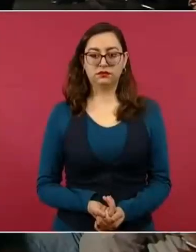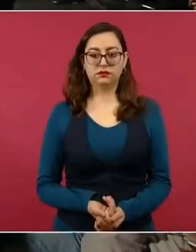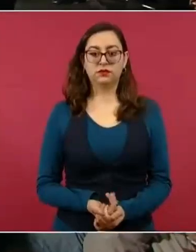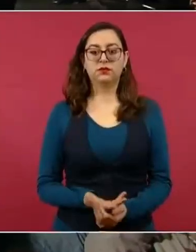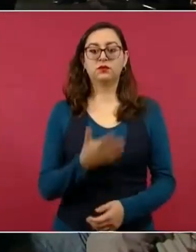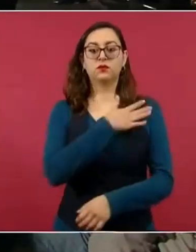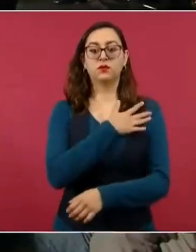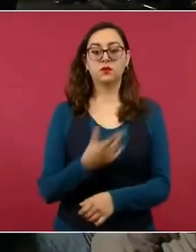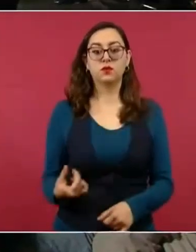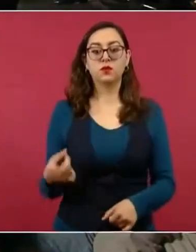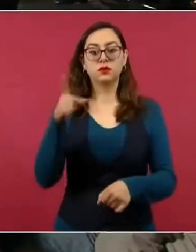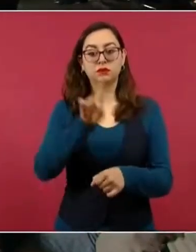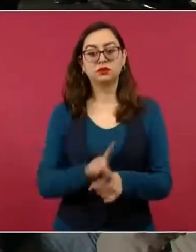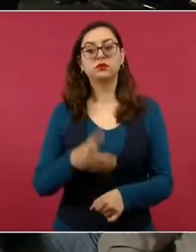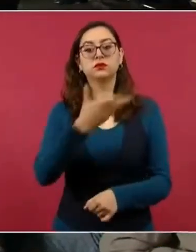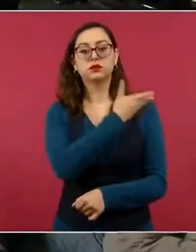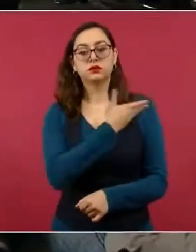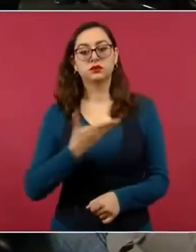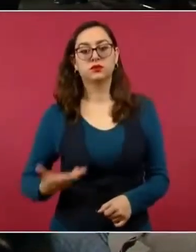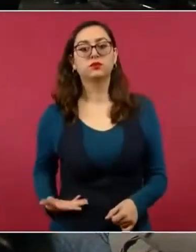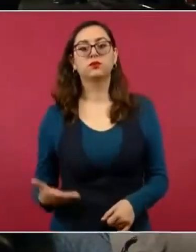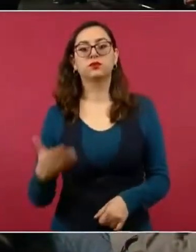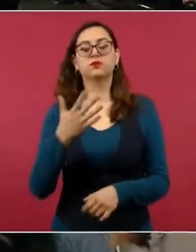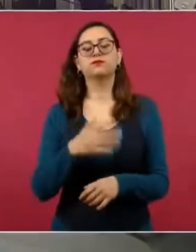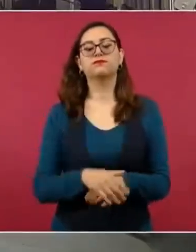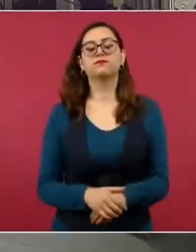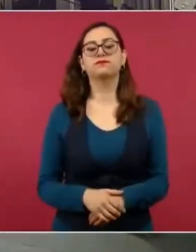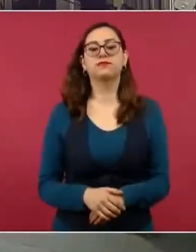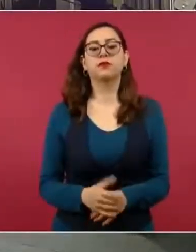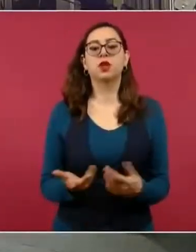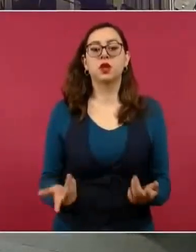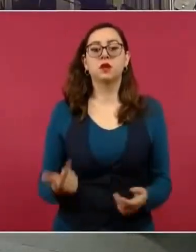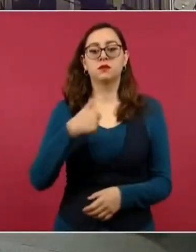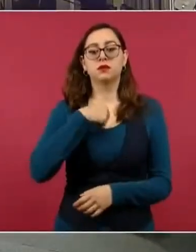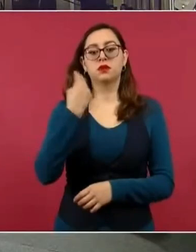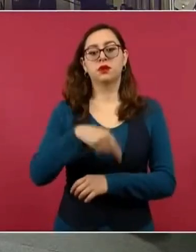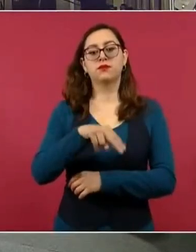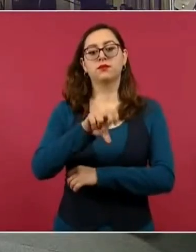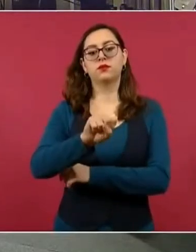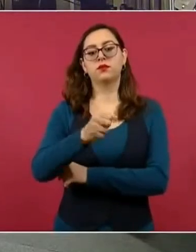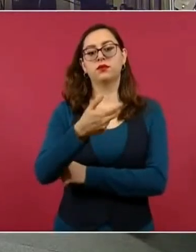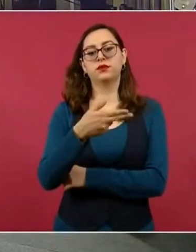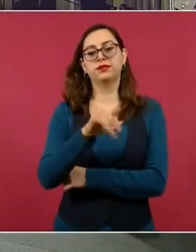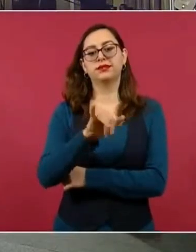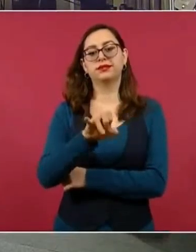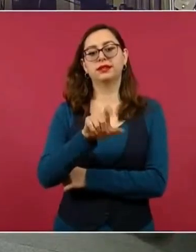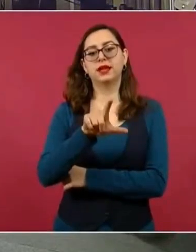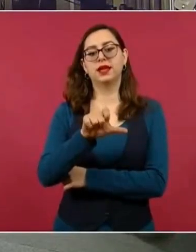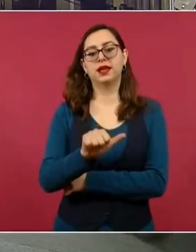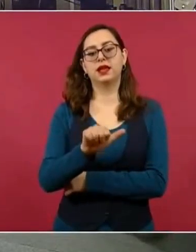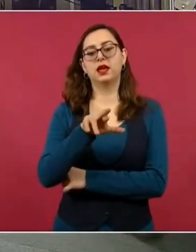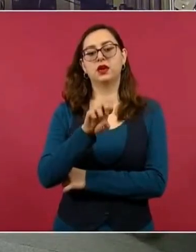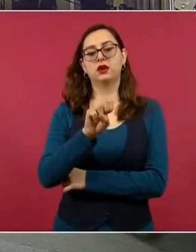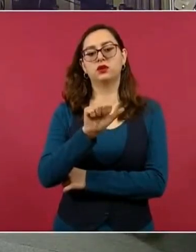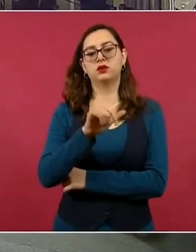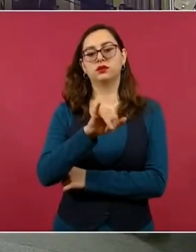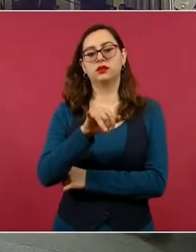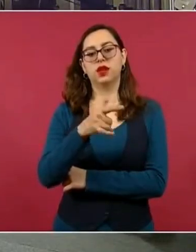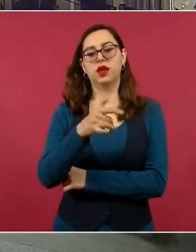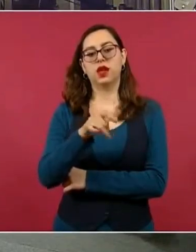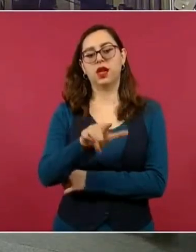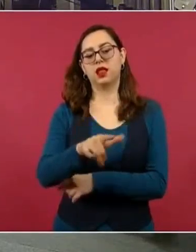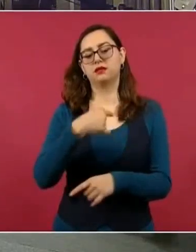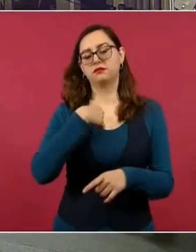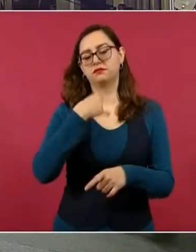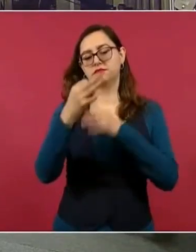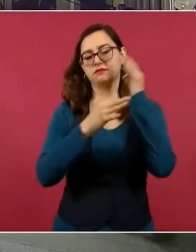Buenos días, presidente. Buenos días, Shaila Rosagel, corresponsal de Grupo Gili, el Imparcel de Sonora, la Crónica de Mexicali y Frontera de Tijuana.